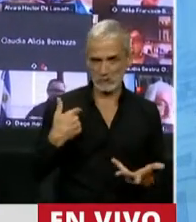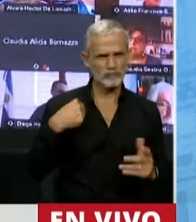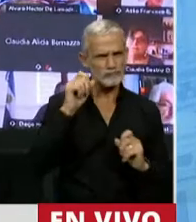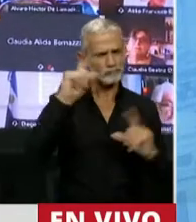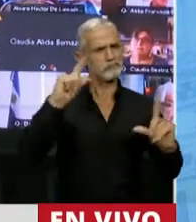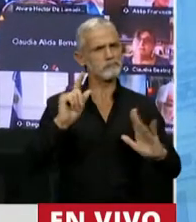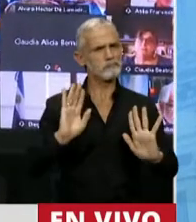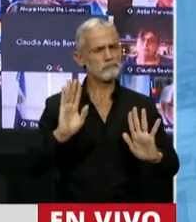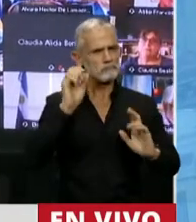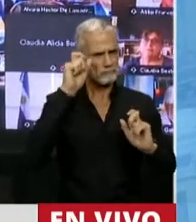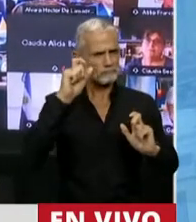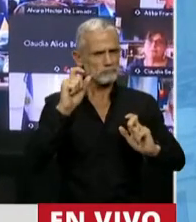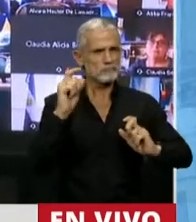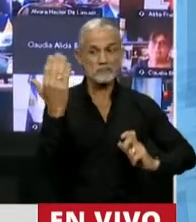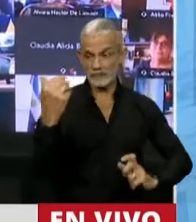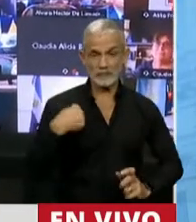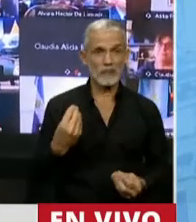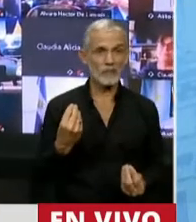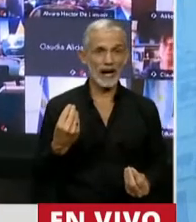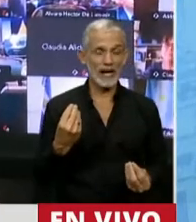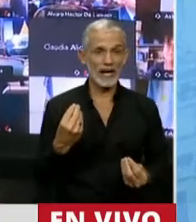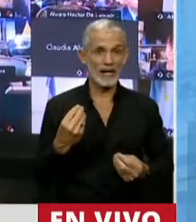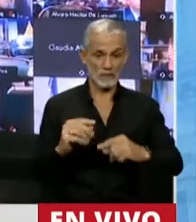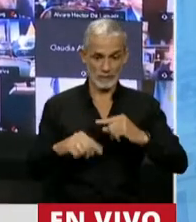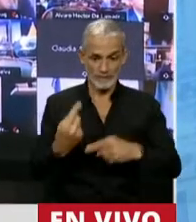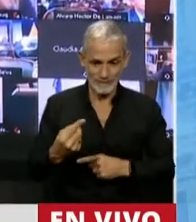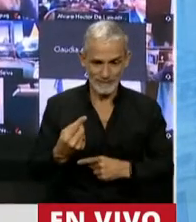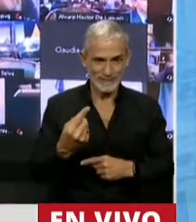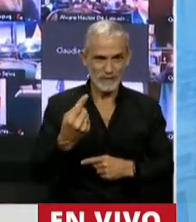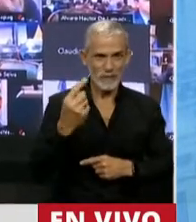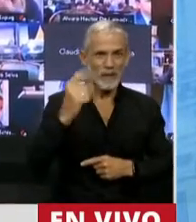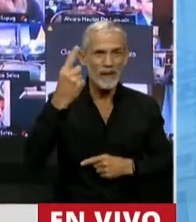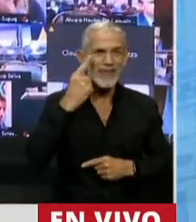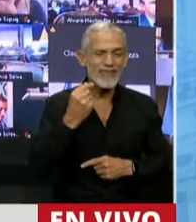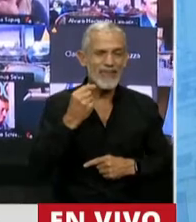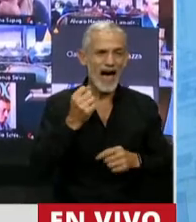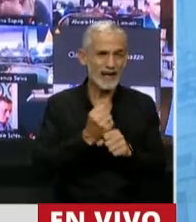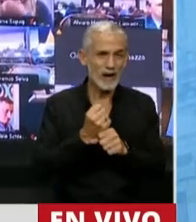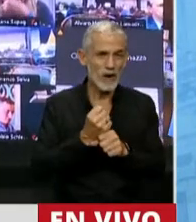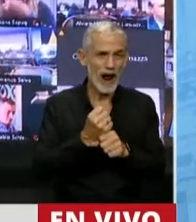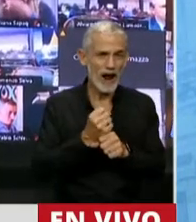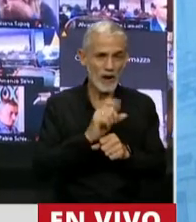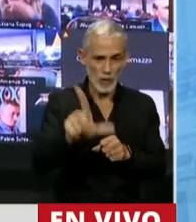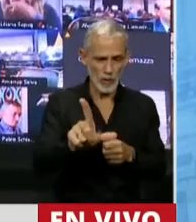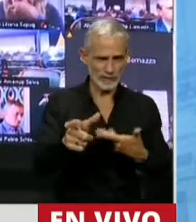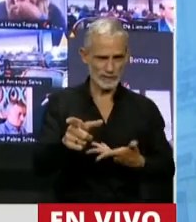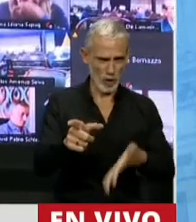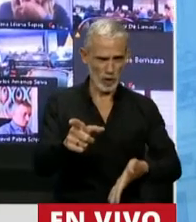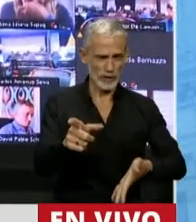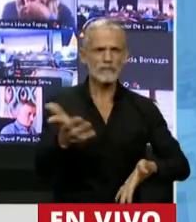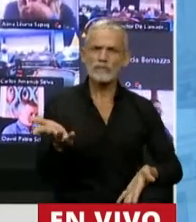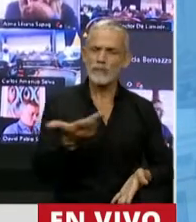atención. Y nos citan para el primer día hábil siguiente, sobre todo teniendo en cuenta que el